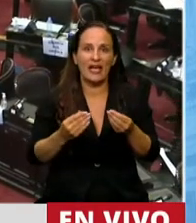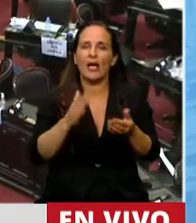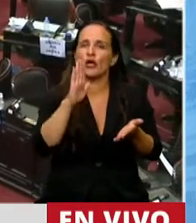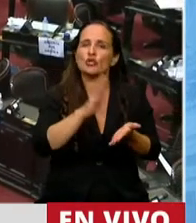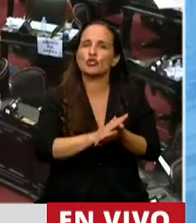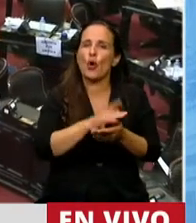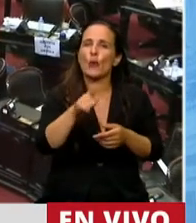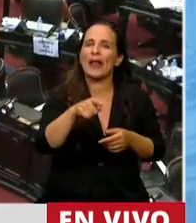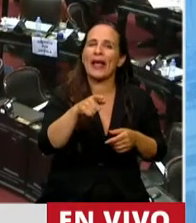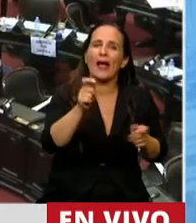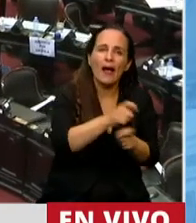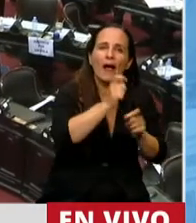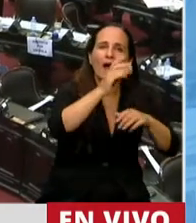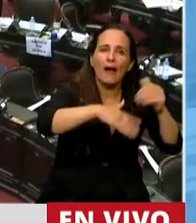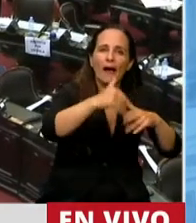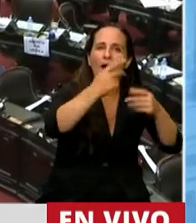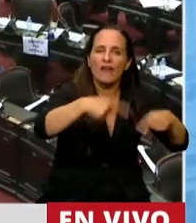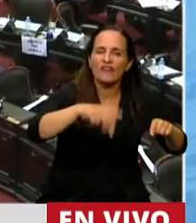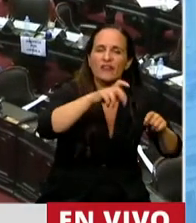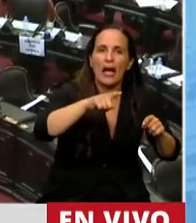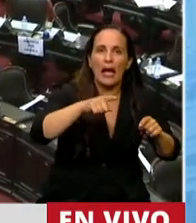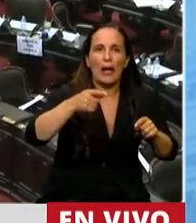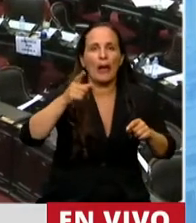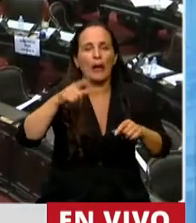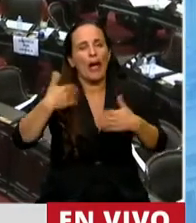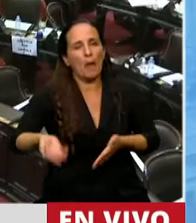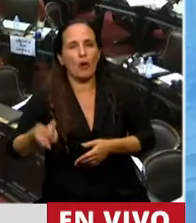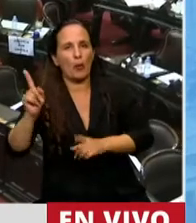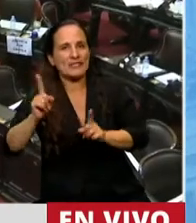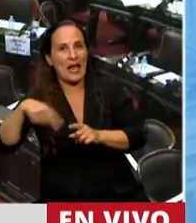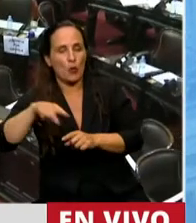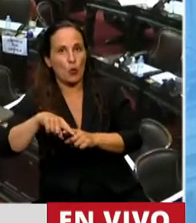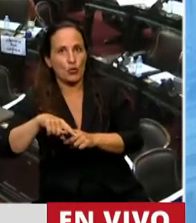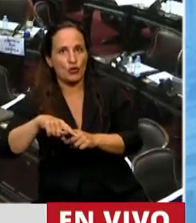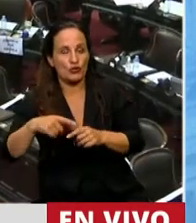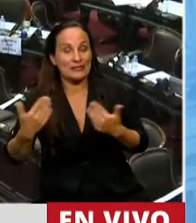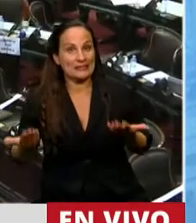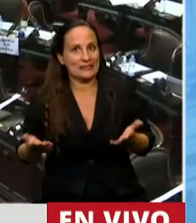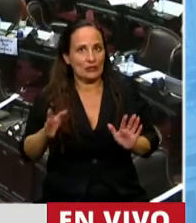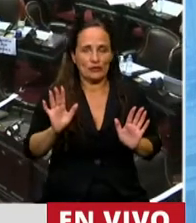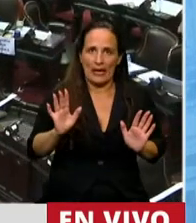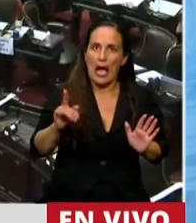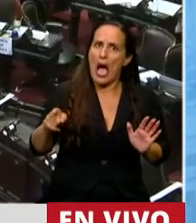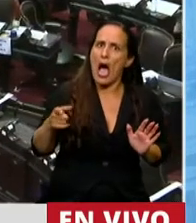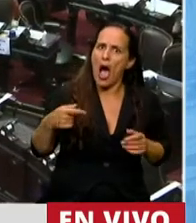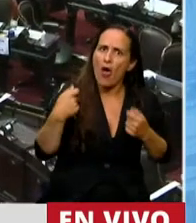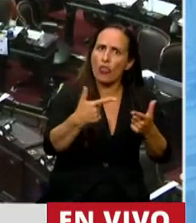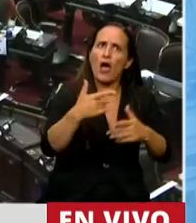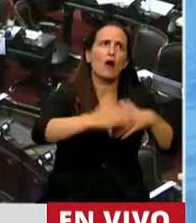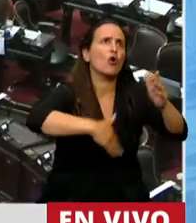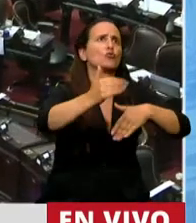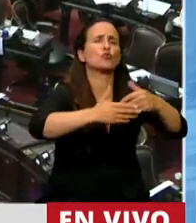especulación inmobiliaria. Entonces, las mismas fuerzas políticas y sociales que traen a este Parlamento la posibilidad de impulsar la